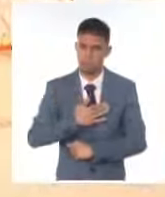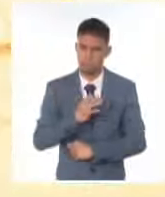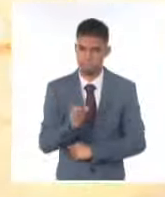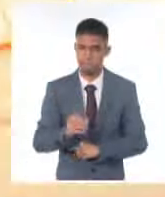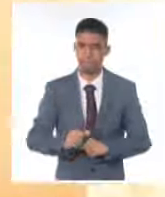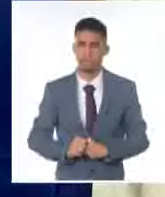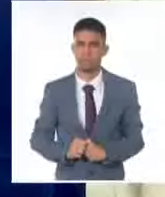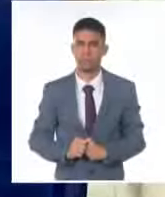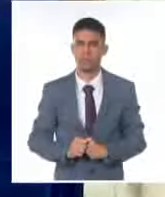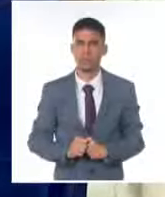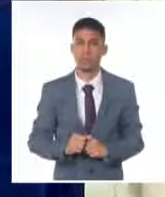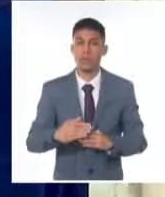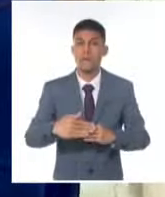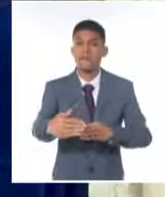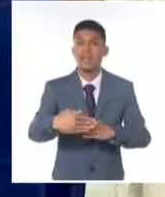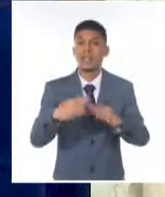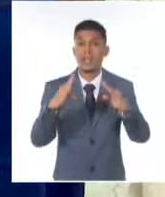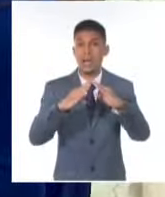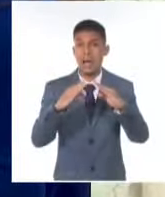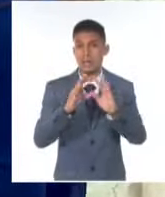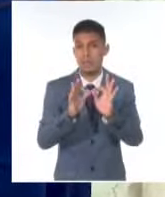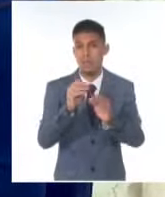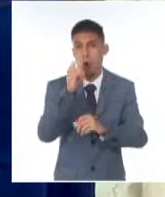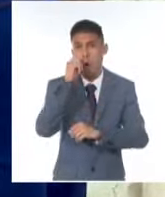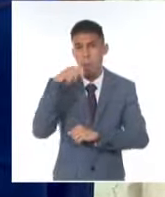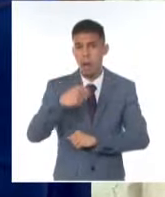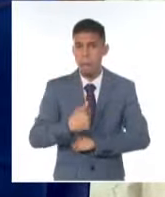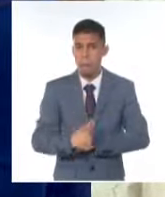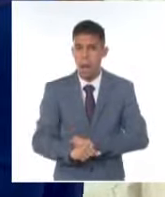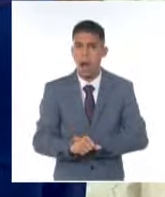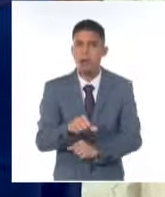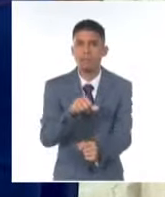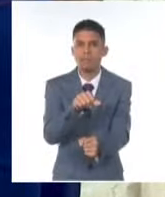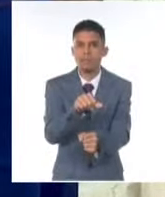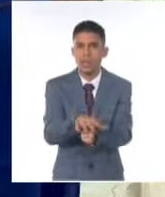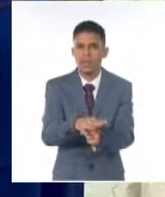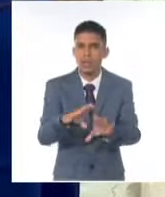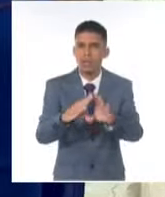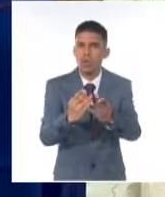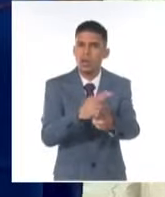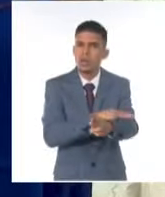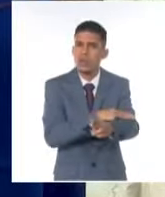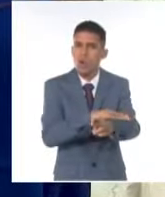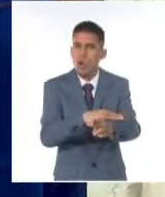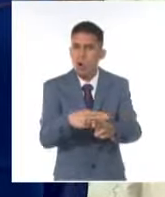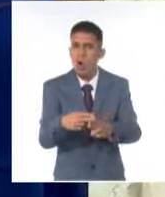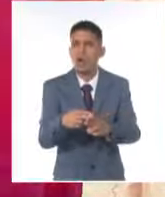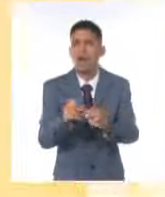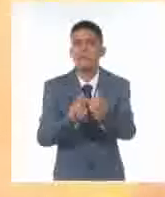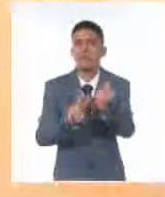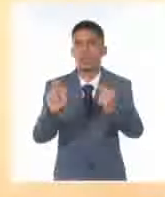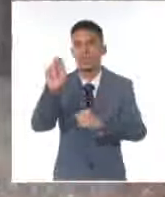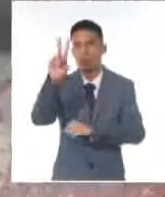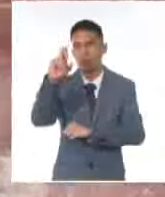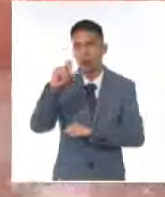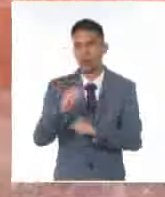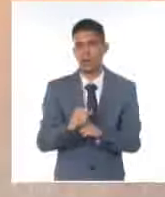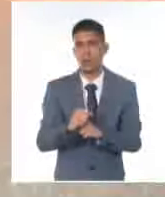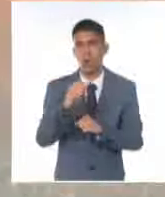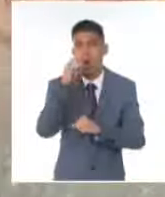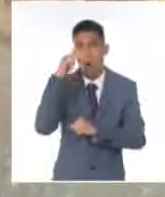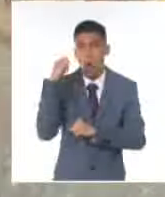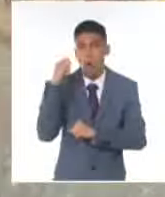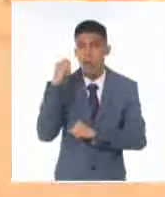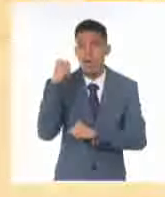Justo frente a la casa que le vio nacer, iniciamos nuestro recorrido en Santa Clara. Rolando Rodríguez tenía 18 años